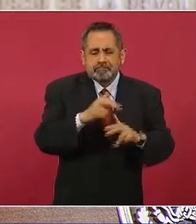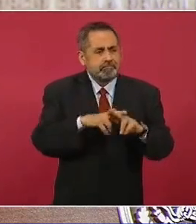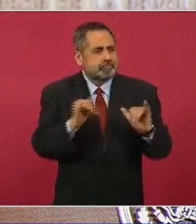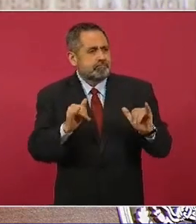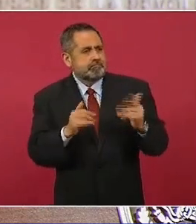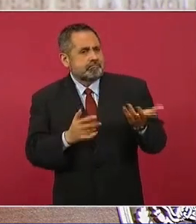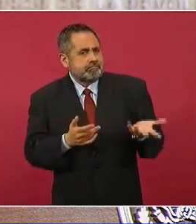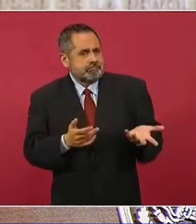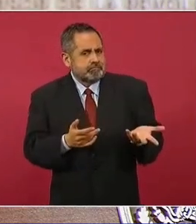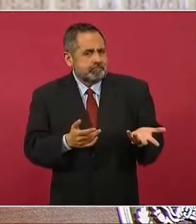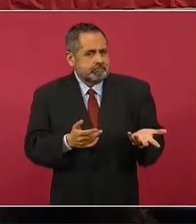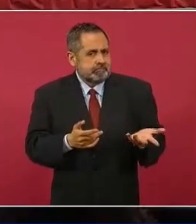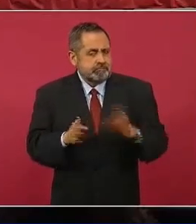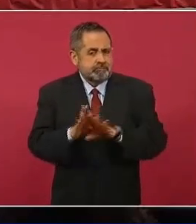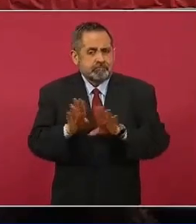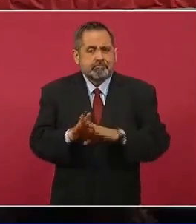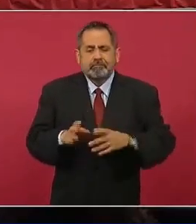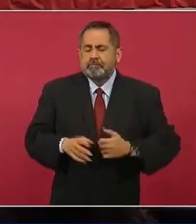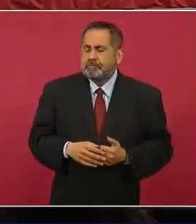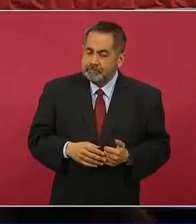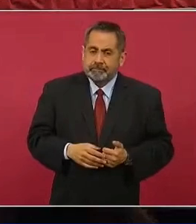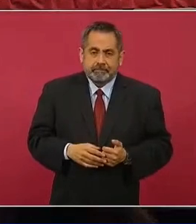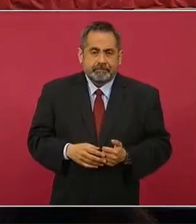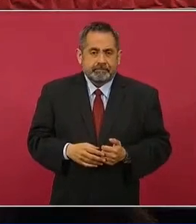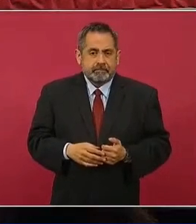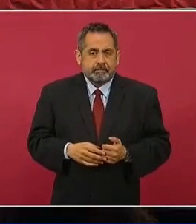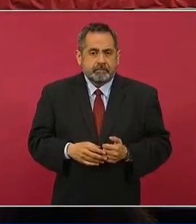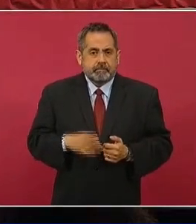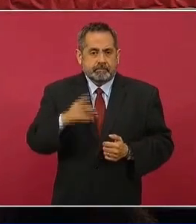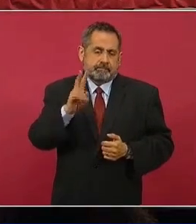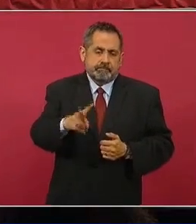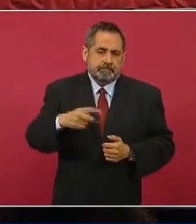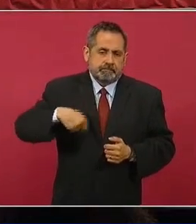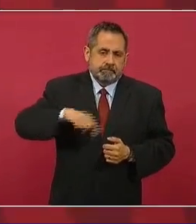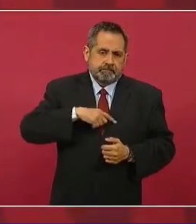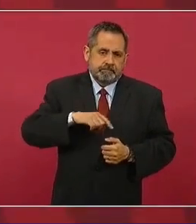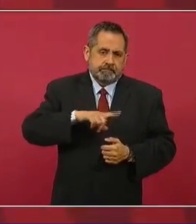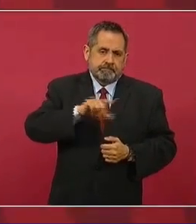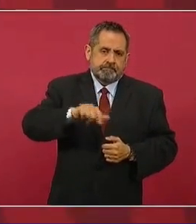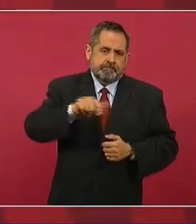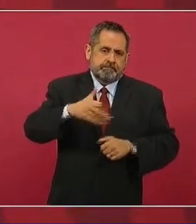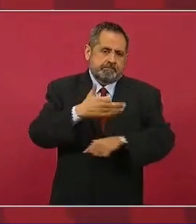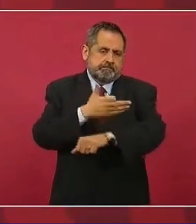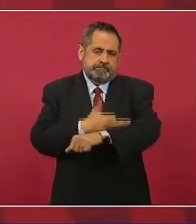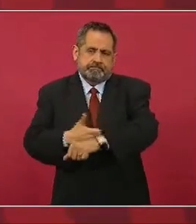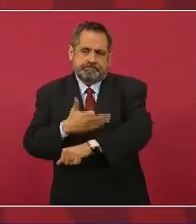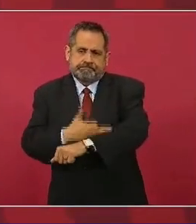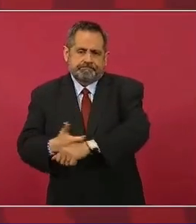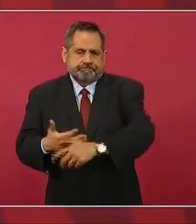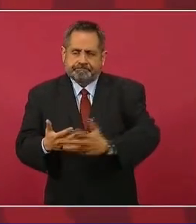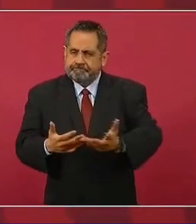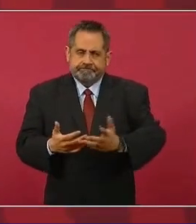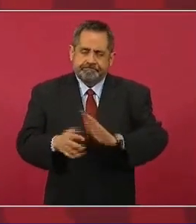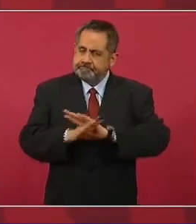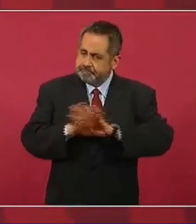O sea, nos hemos demorado, ya tenemos que